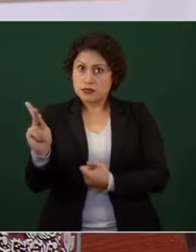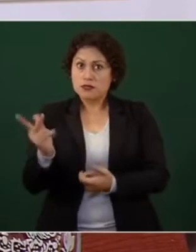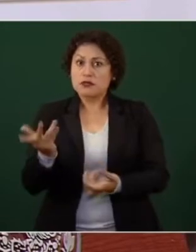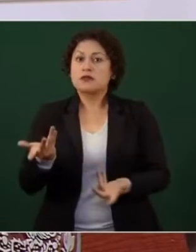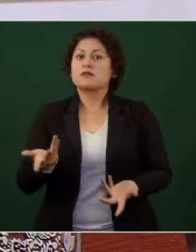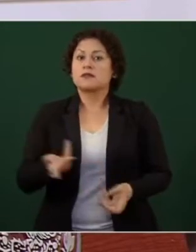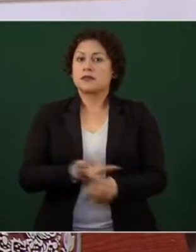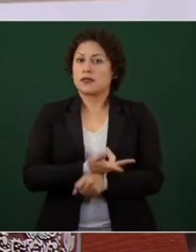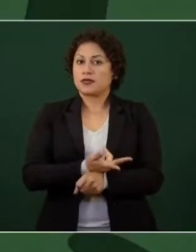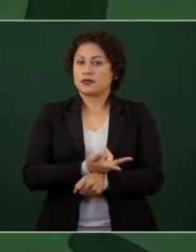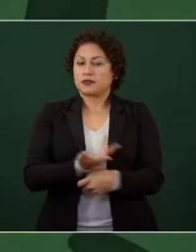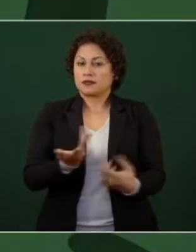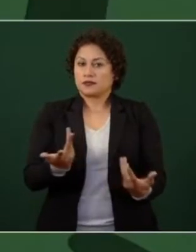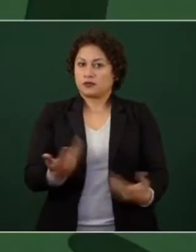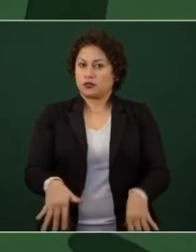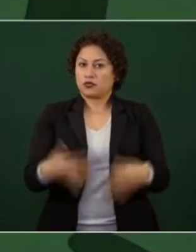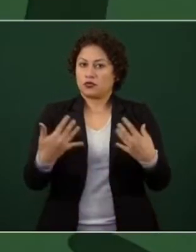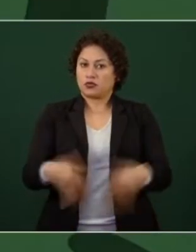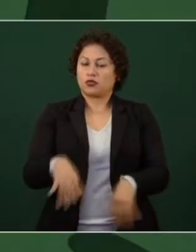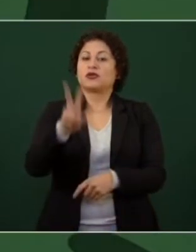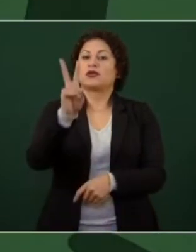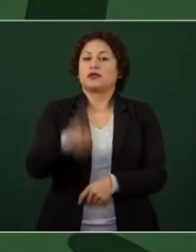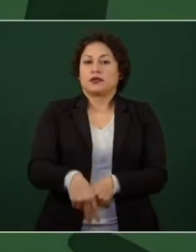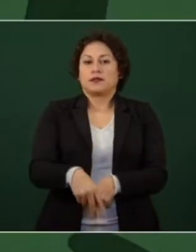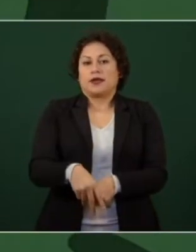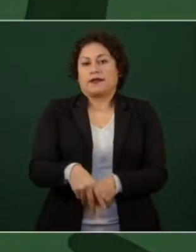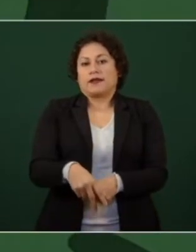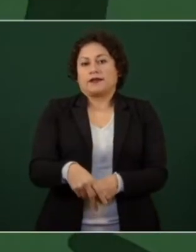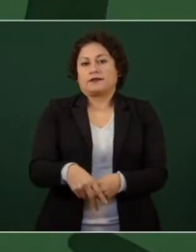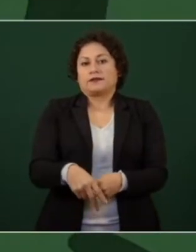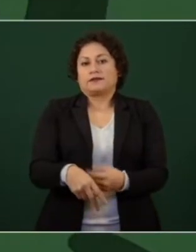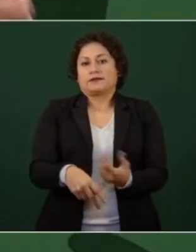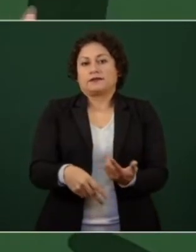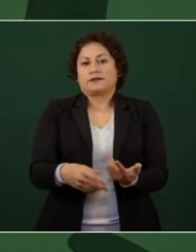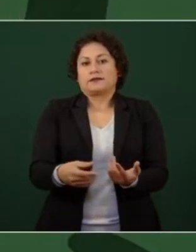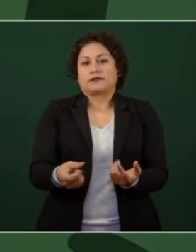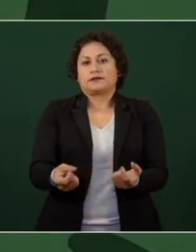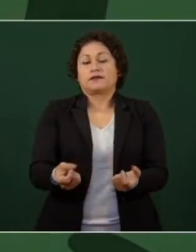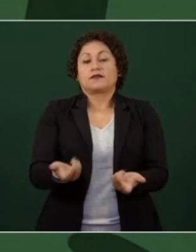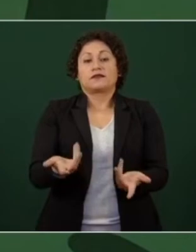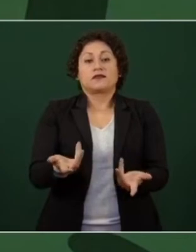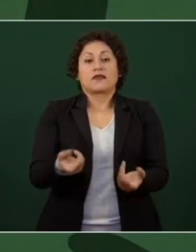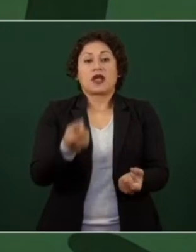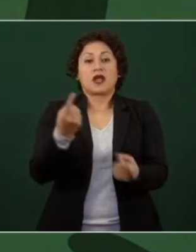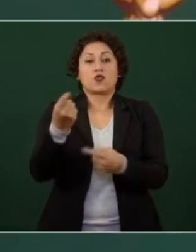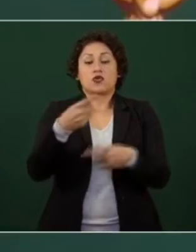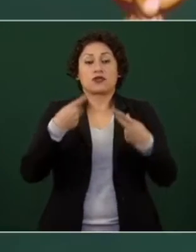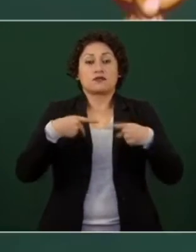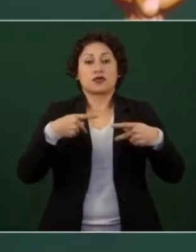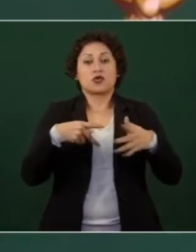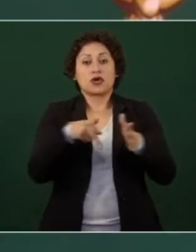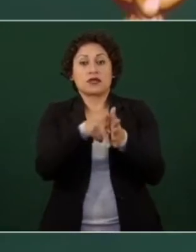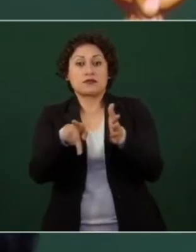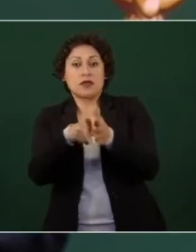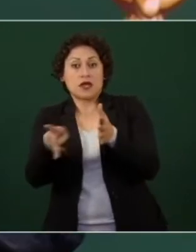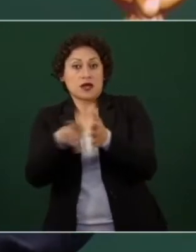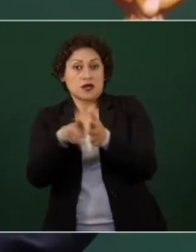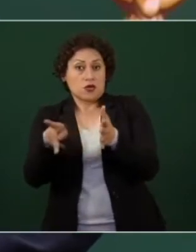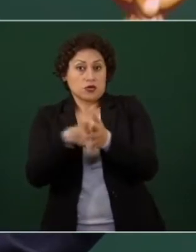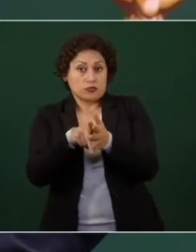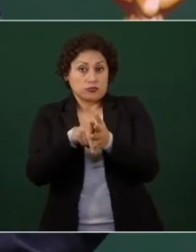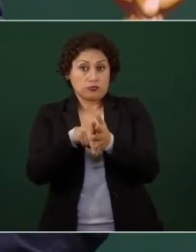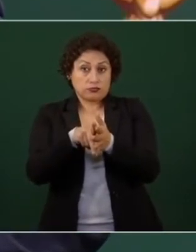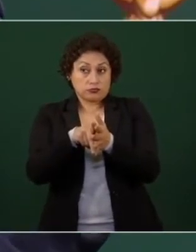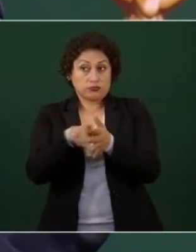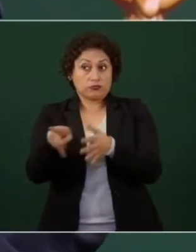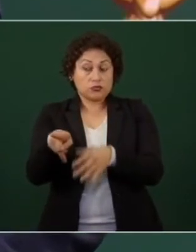lamentablemente no han perdido la vida algunos periodistas no por represión